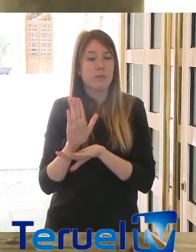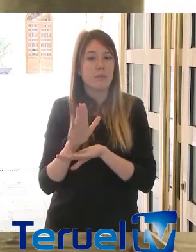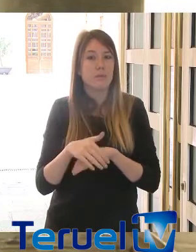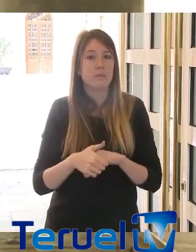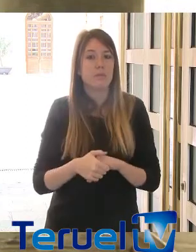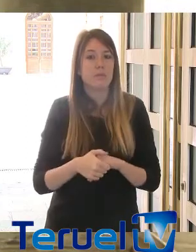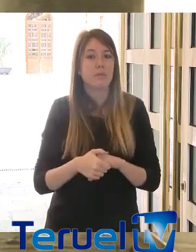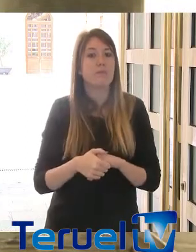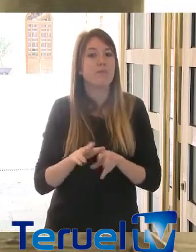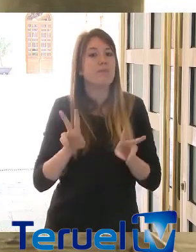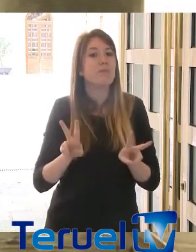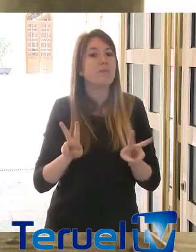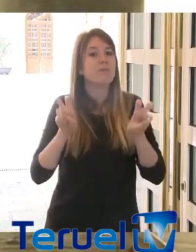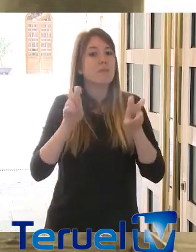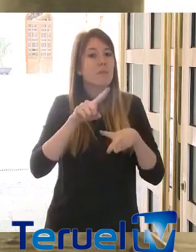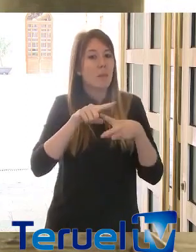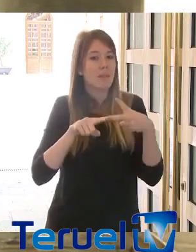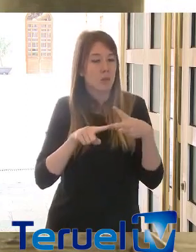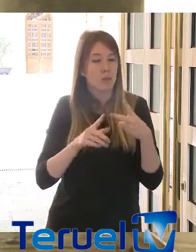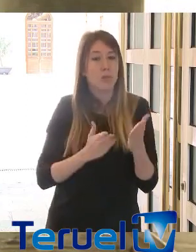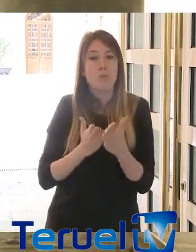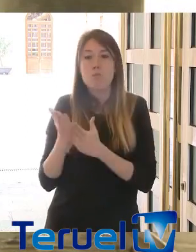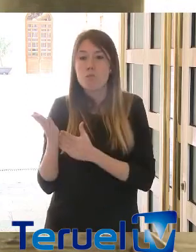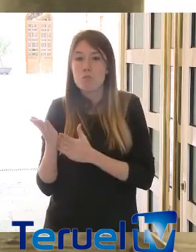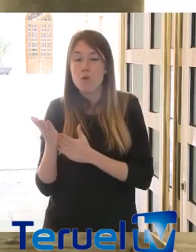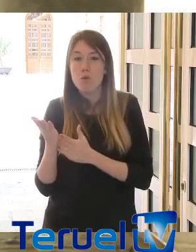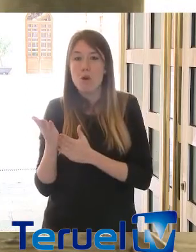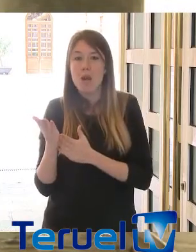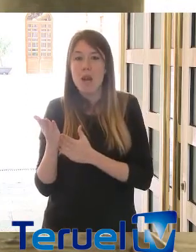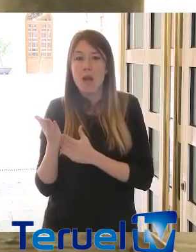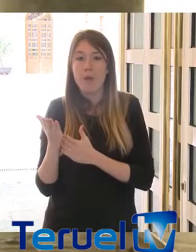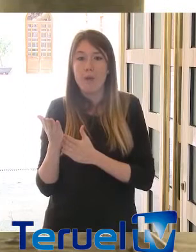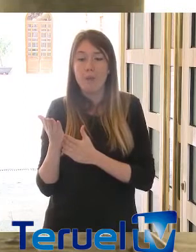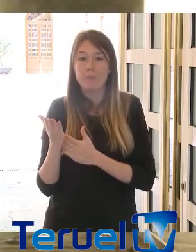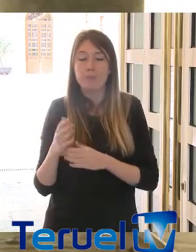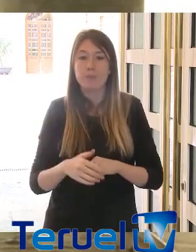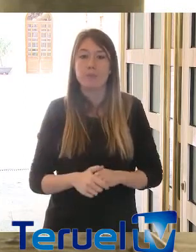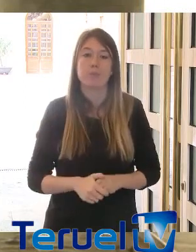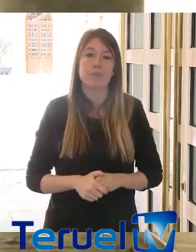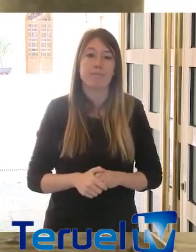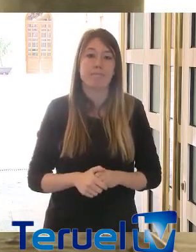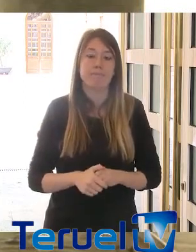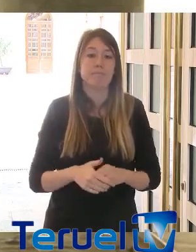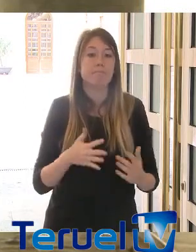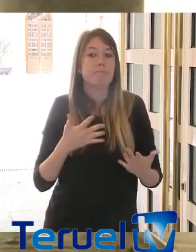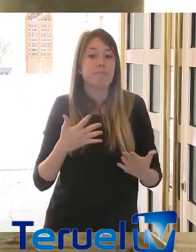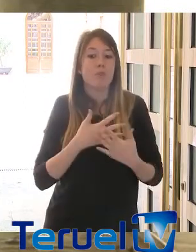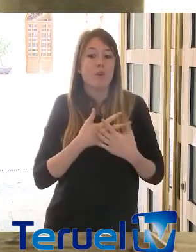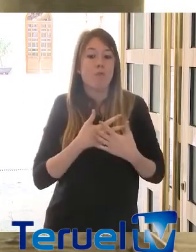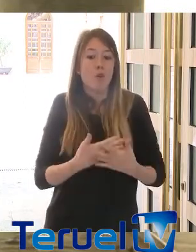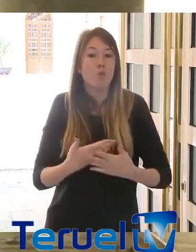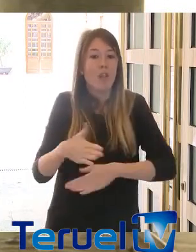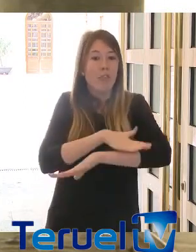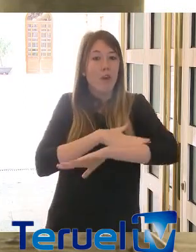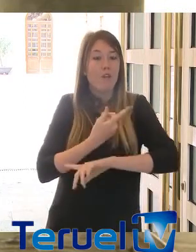por dos cuestiones que entiendo fundamentales. Por un lado, no puede quedar todo supeditado a la voluntad del Gobierno de